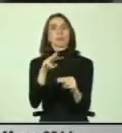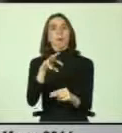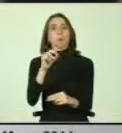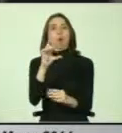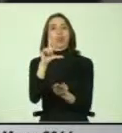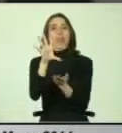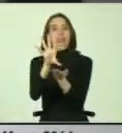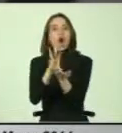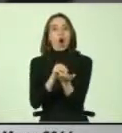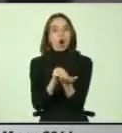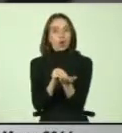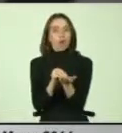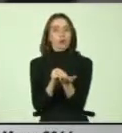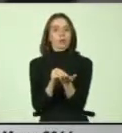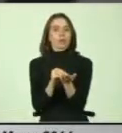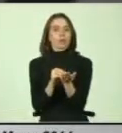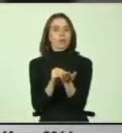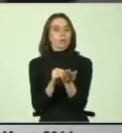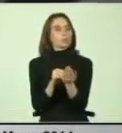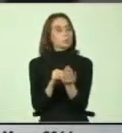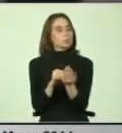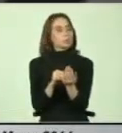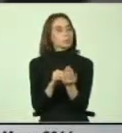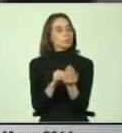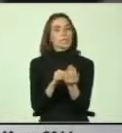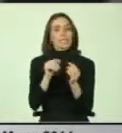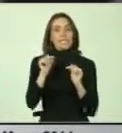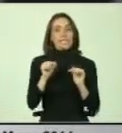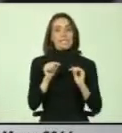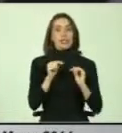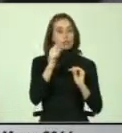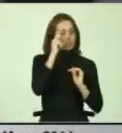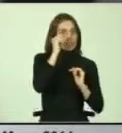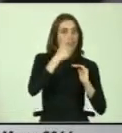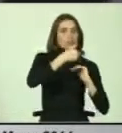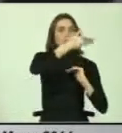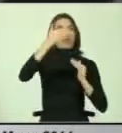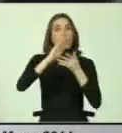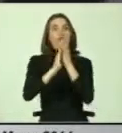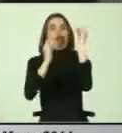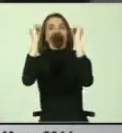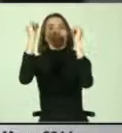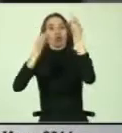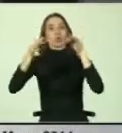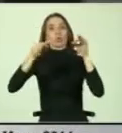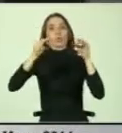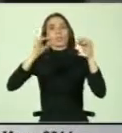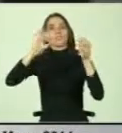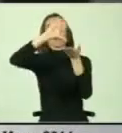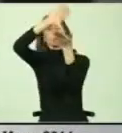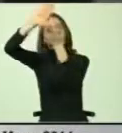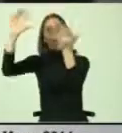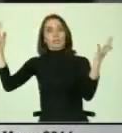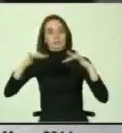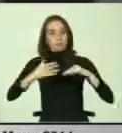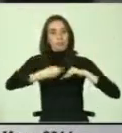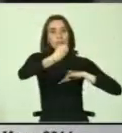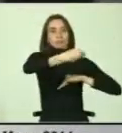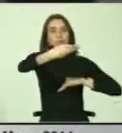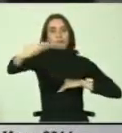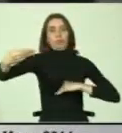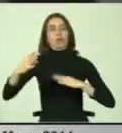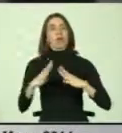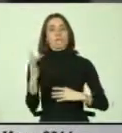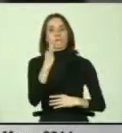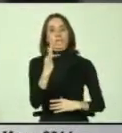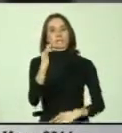tribunal repartido a todos los poderes judiciales que participaron, que fue muy bien recibido y se felicitó en